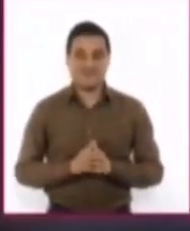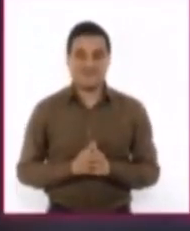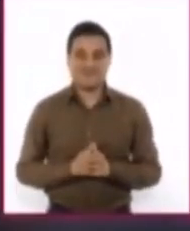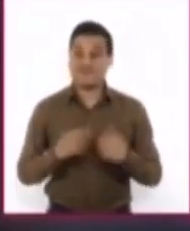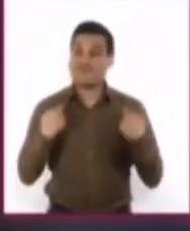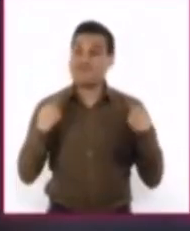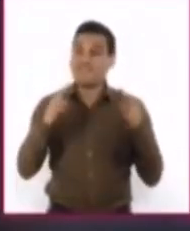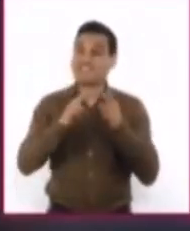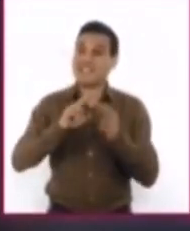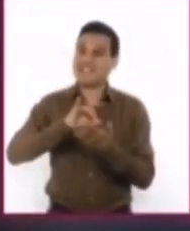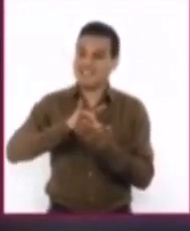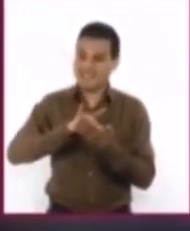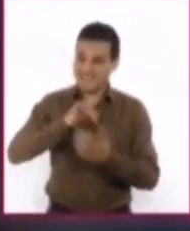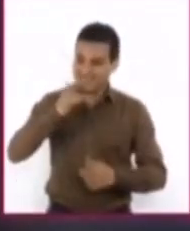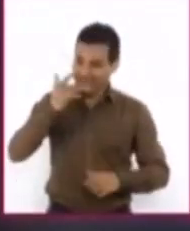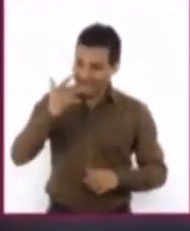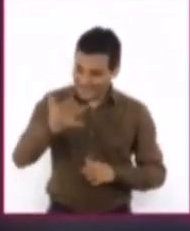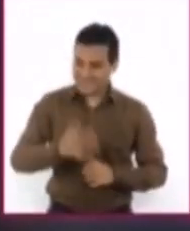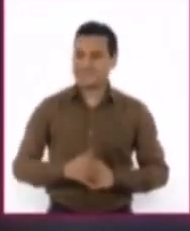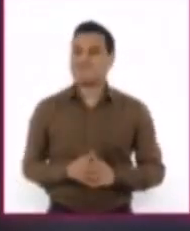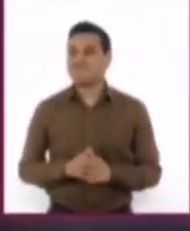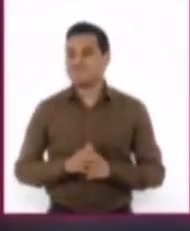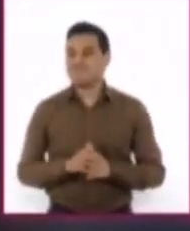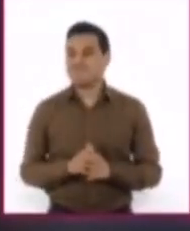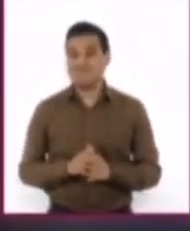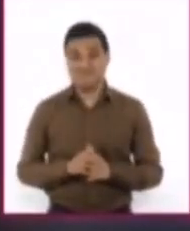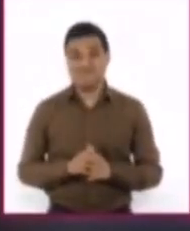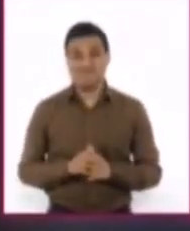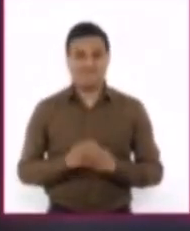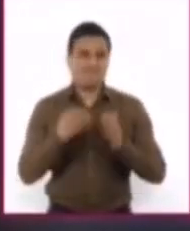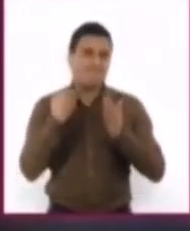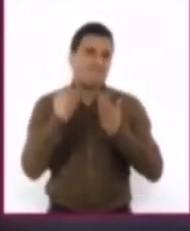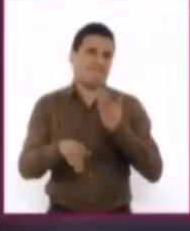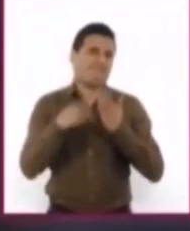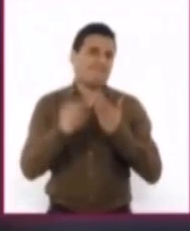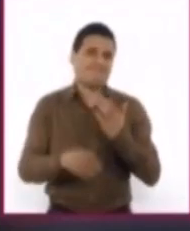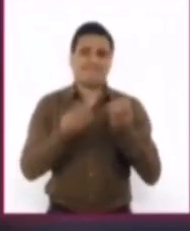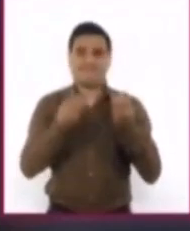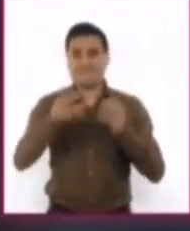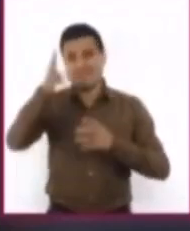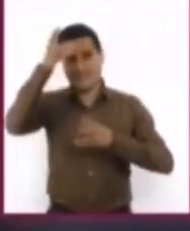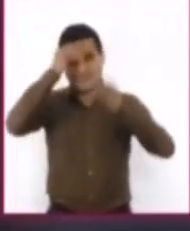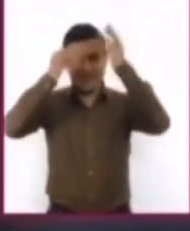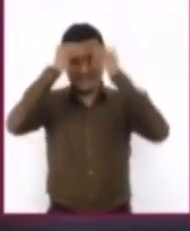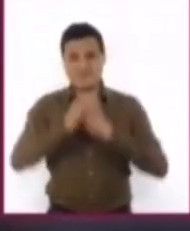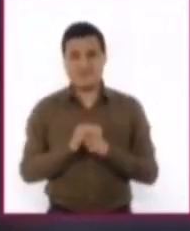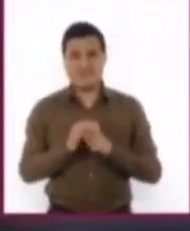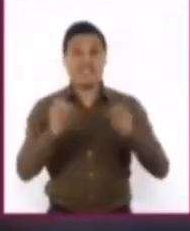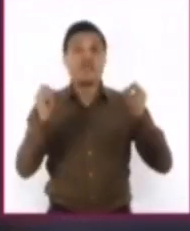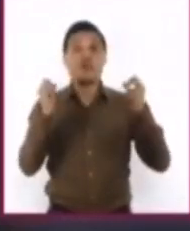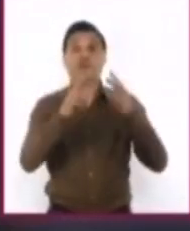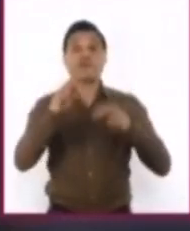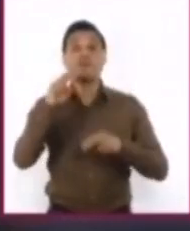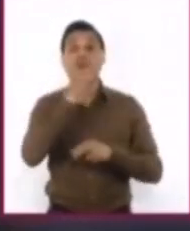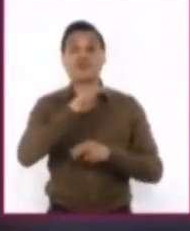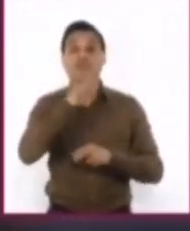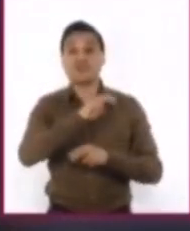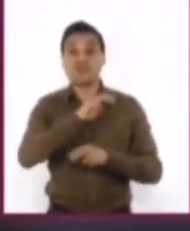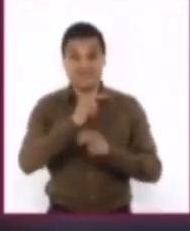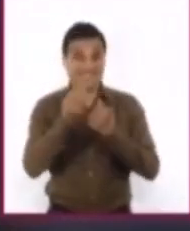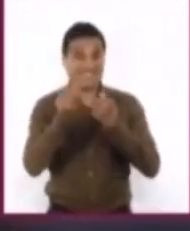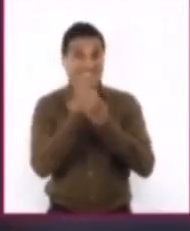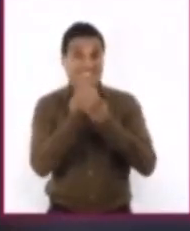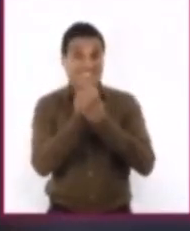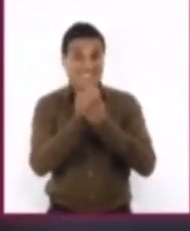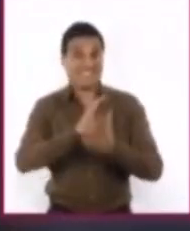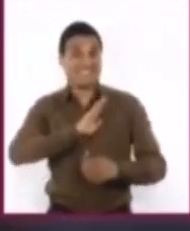Maestra Denise, muchas gracias por el aprendizaje de hoy. Aún nos queda mucho por aprender y descubrir. Los esperamos en la próxima sesión